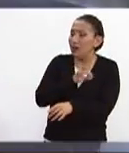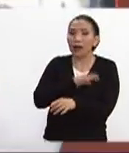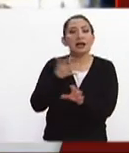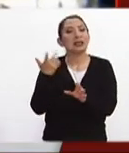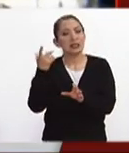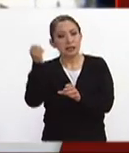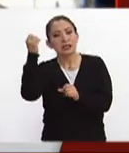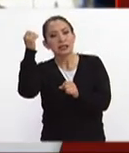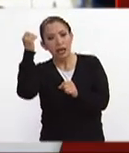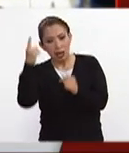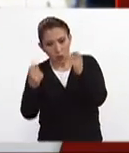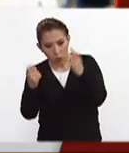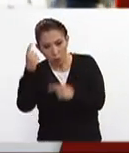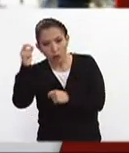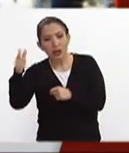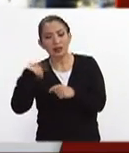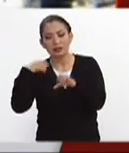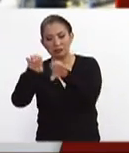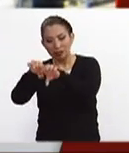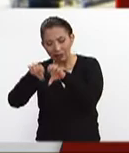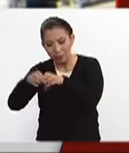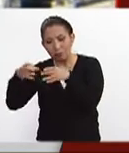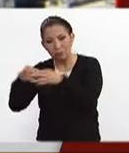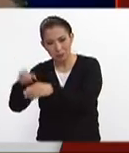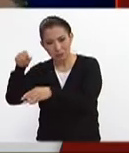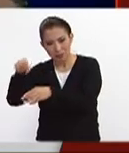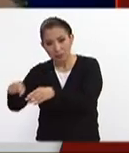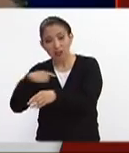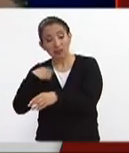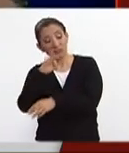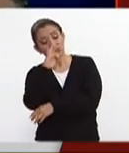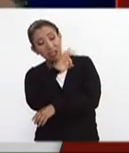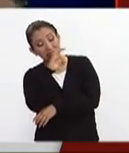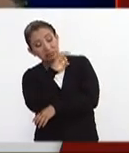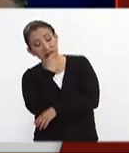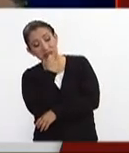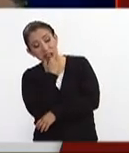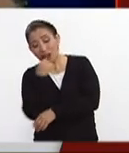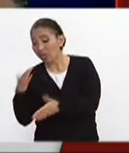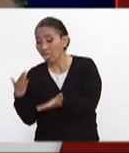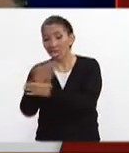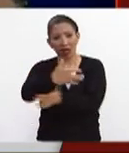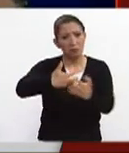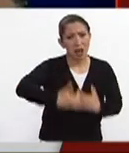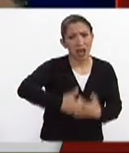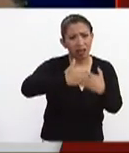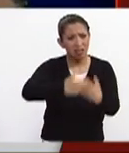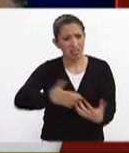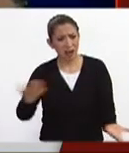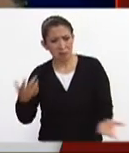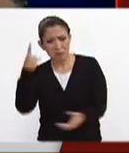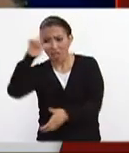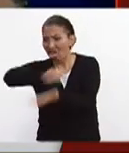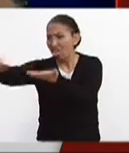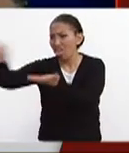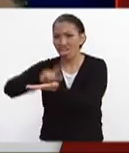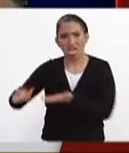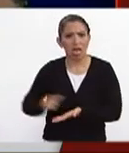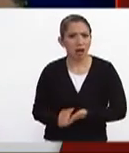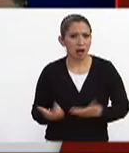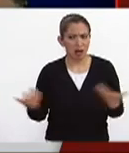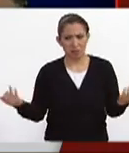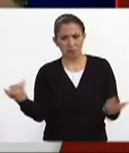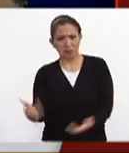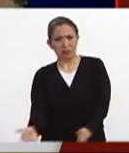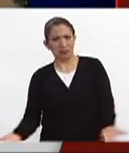algunos algunos brigadistas que hablaban de una posible una posible entrada de máquinas ya pesadas para